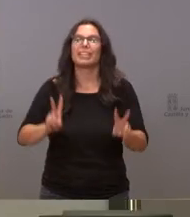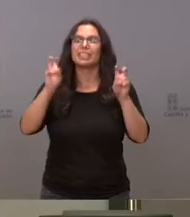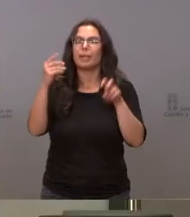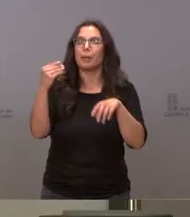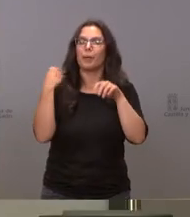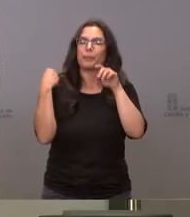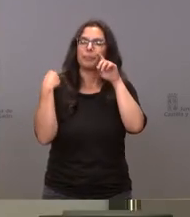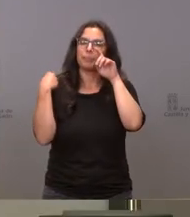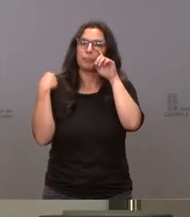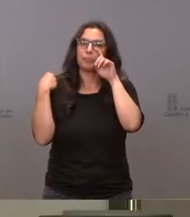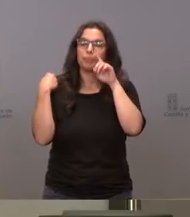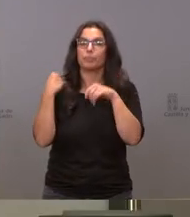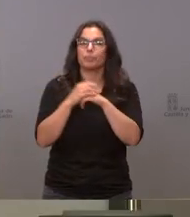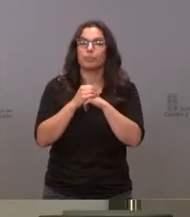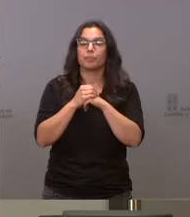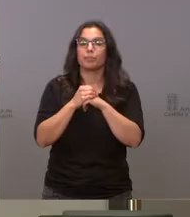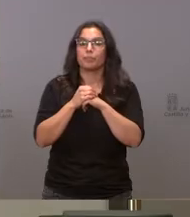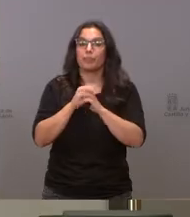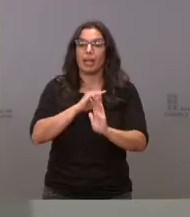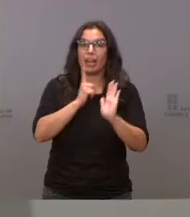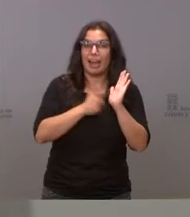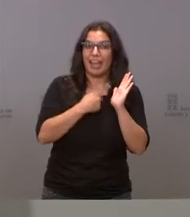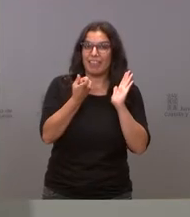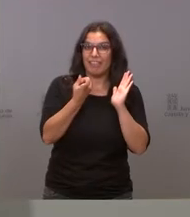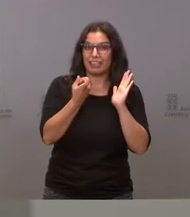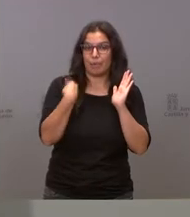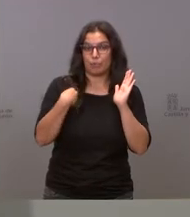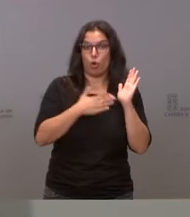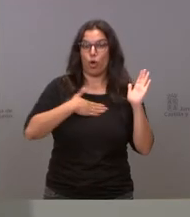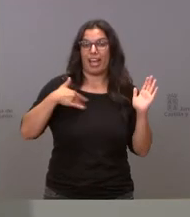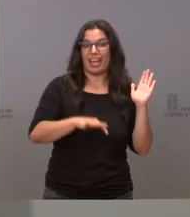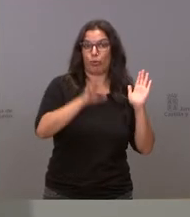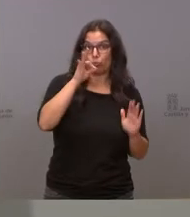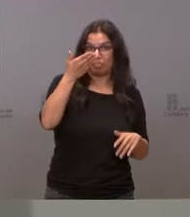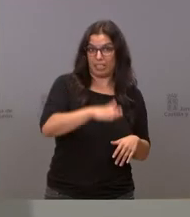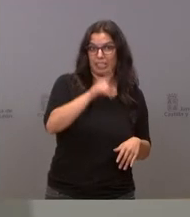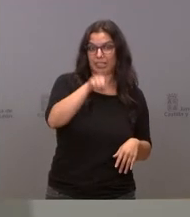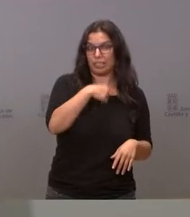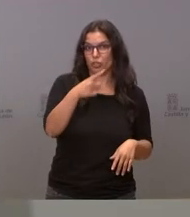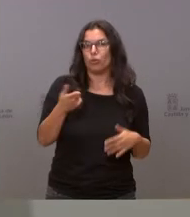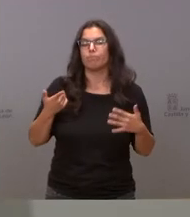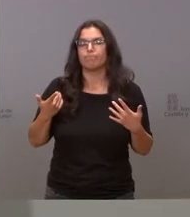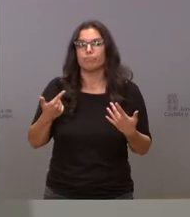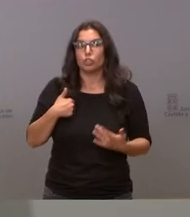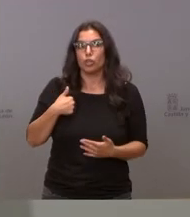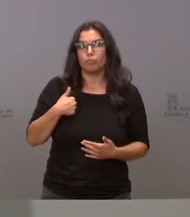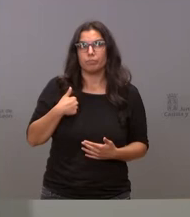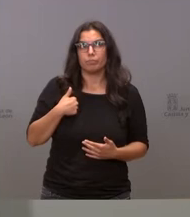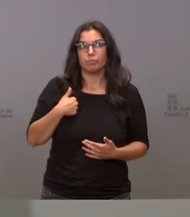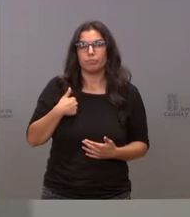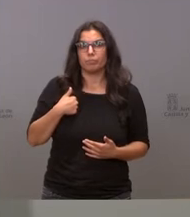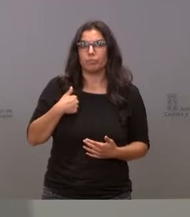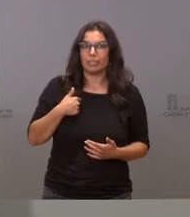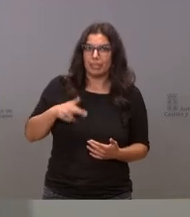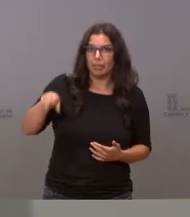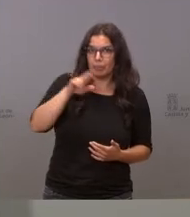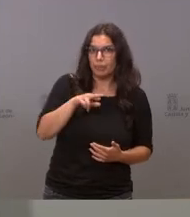de si nosotros entendemos que esta es una ley necesaria la ley de la eutanasia yo creo insisto que